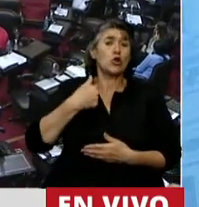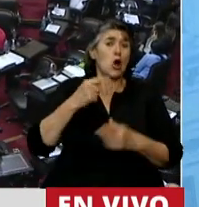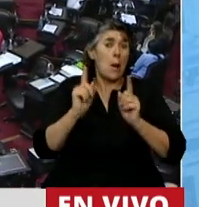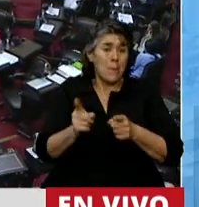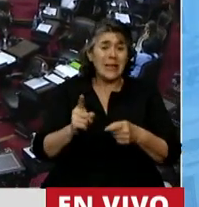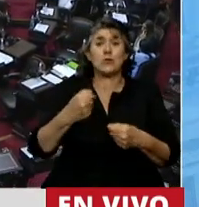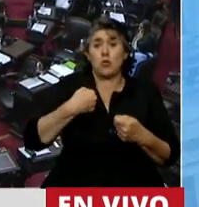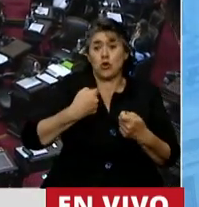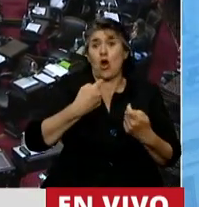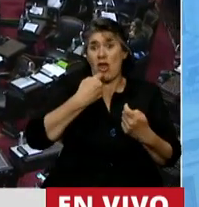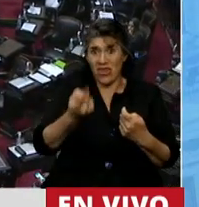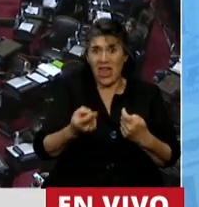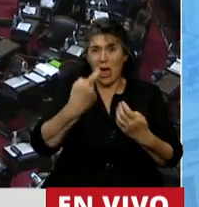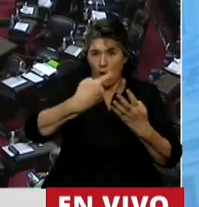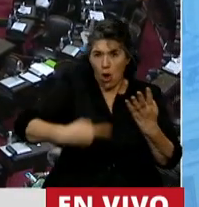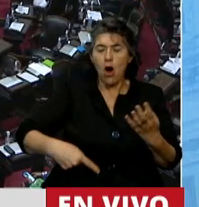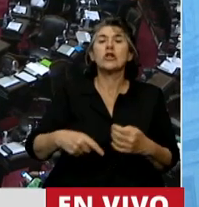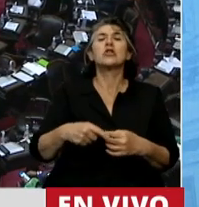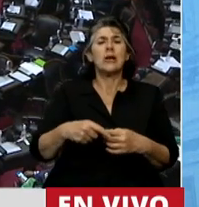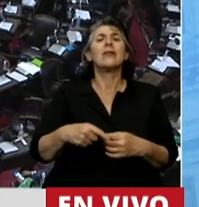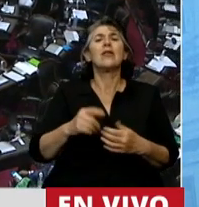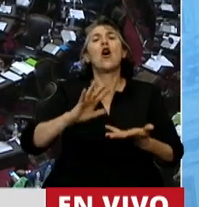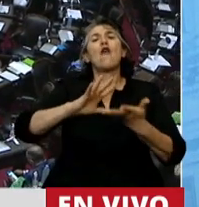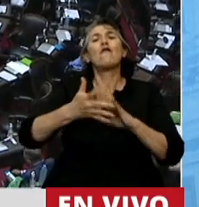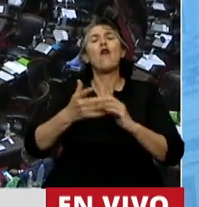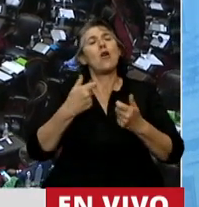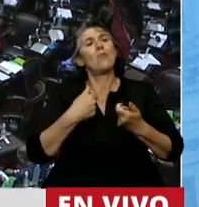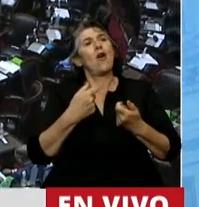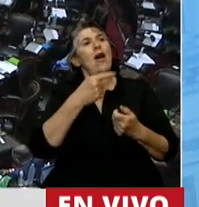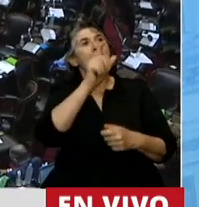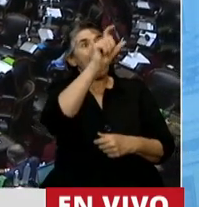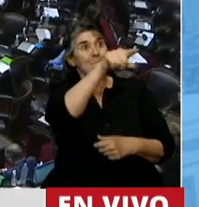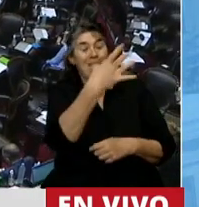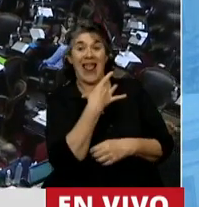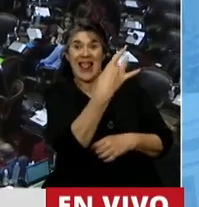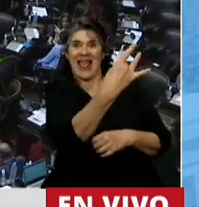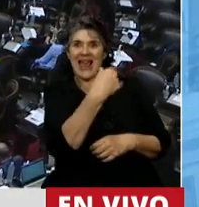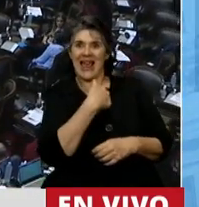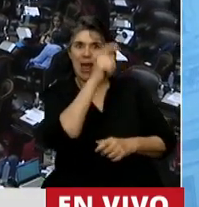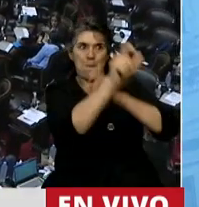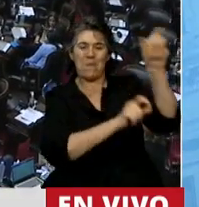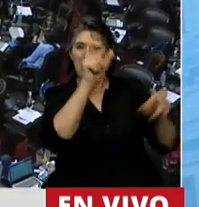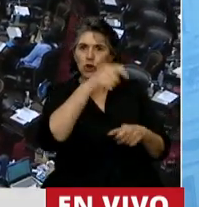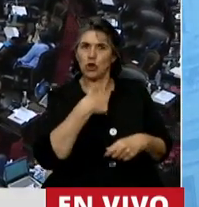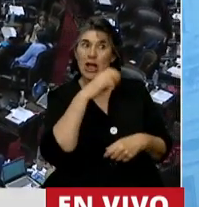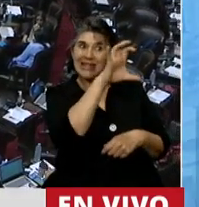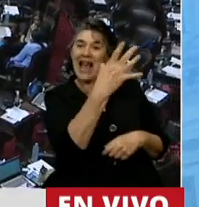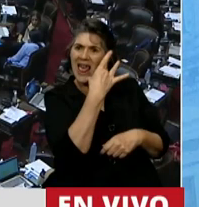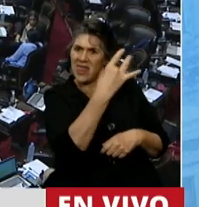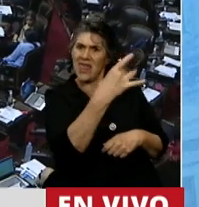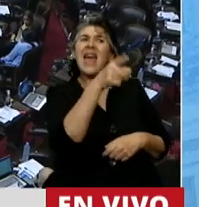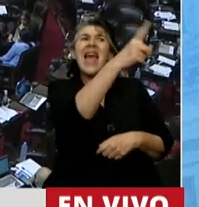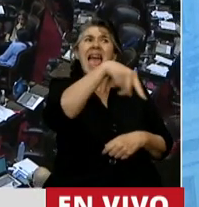representando, por estas voces que me han dado mandato y representación, hacer oír